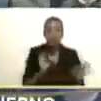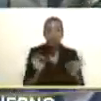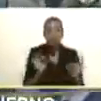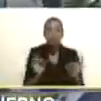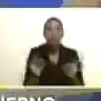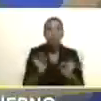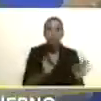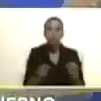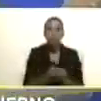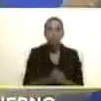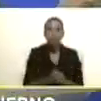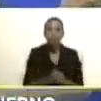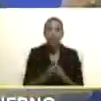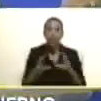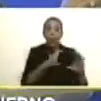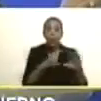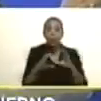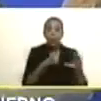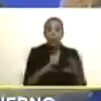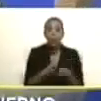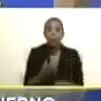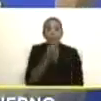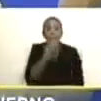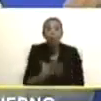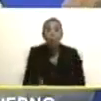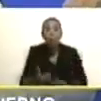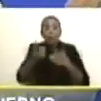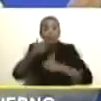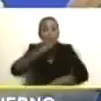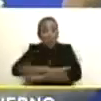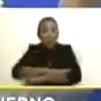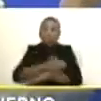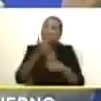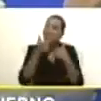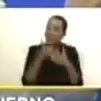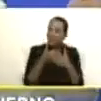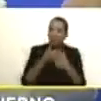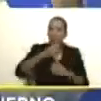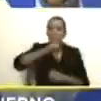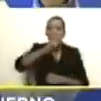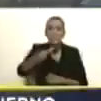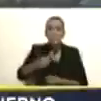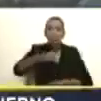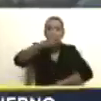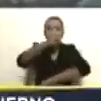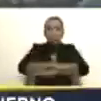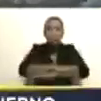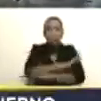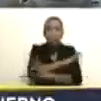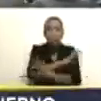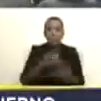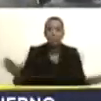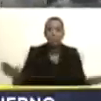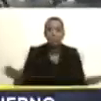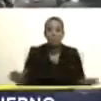conversar. Por las buenas, todo. Por las malas, nada.